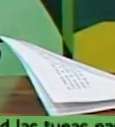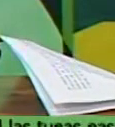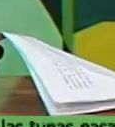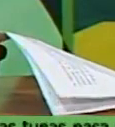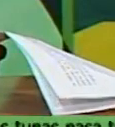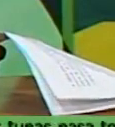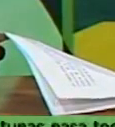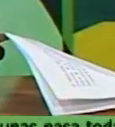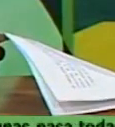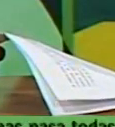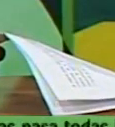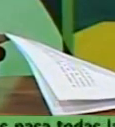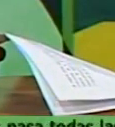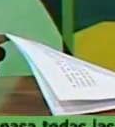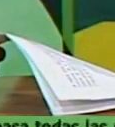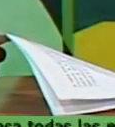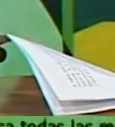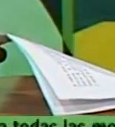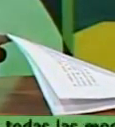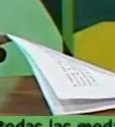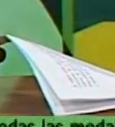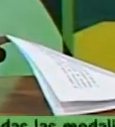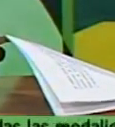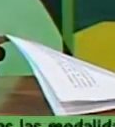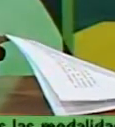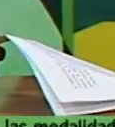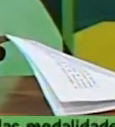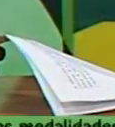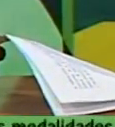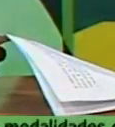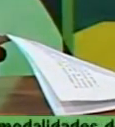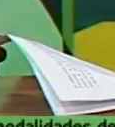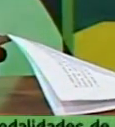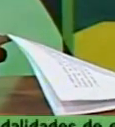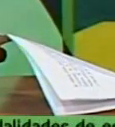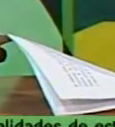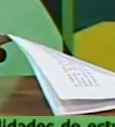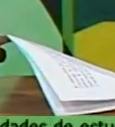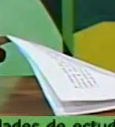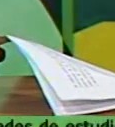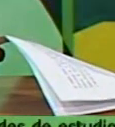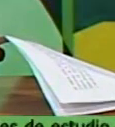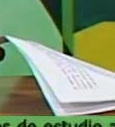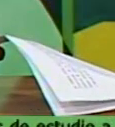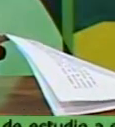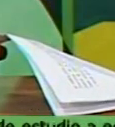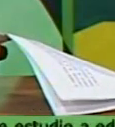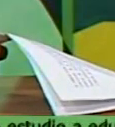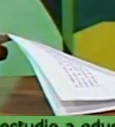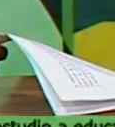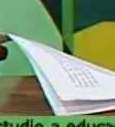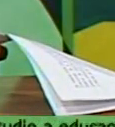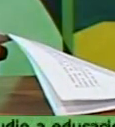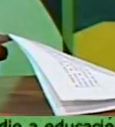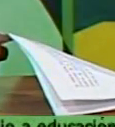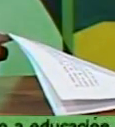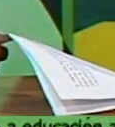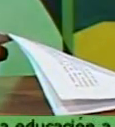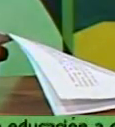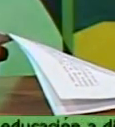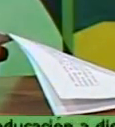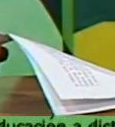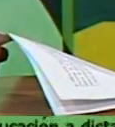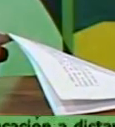extensiva como es el caso de Fleita Tulcios Lima en Manatí como es el caso de la Guavina y Gallola en Puerto Padre